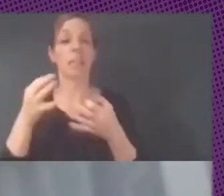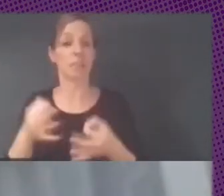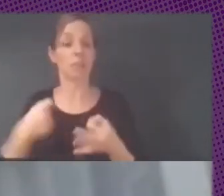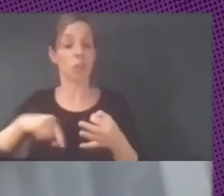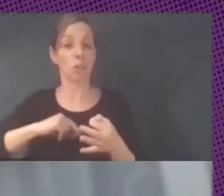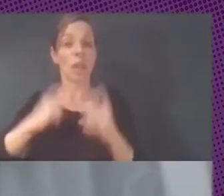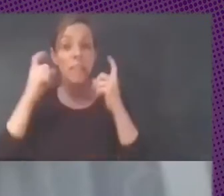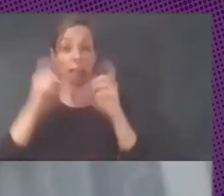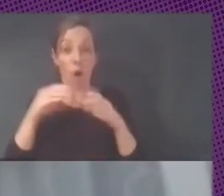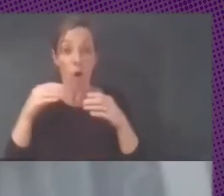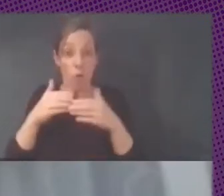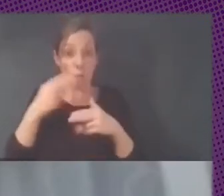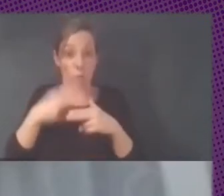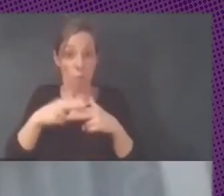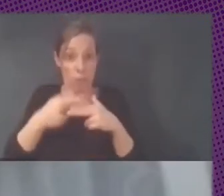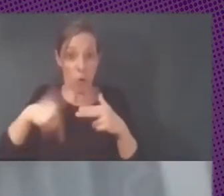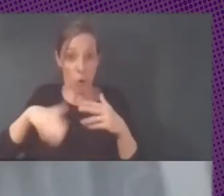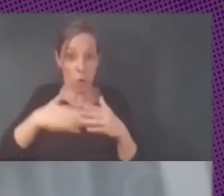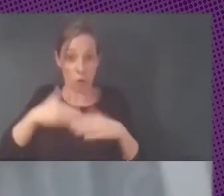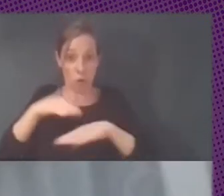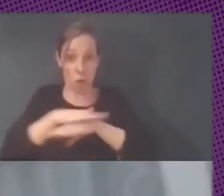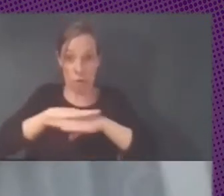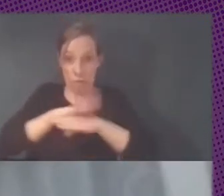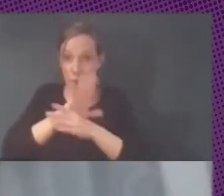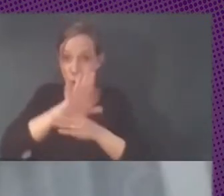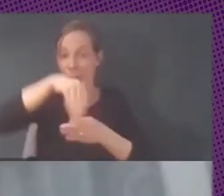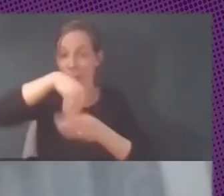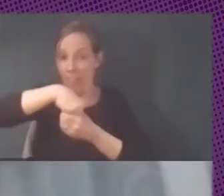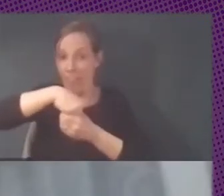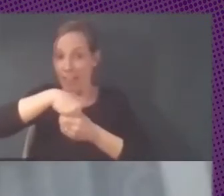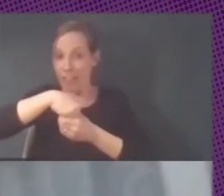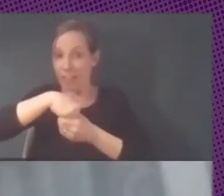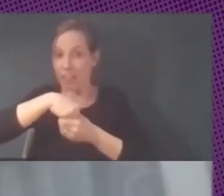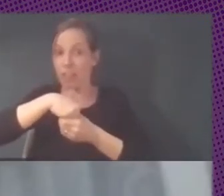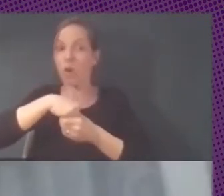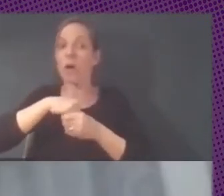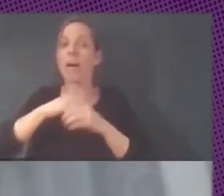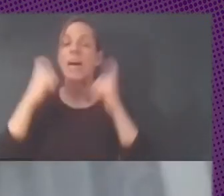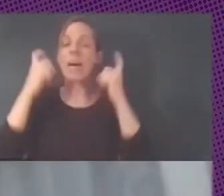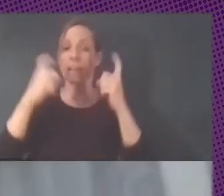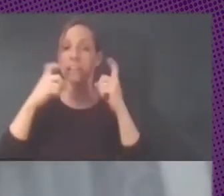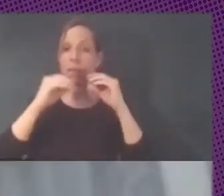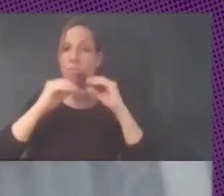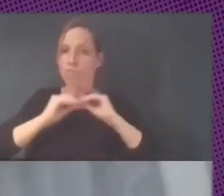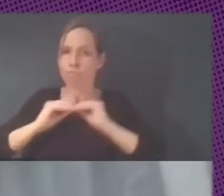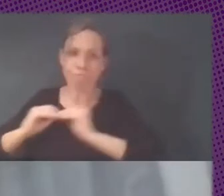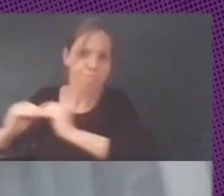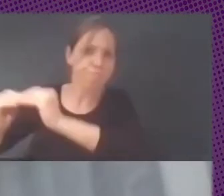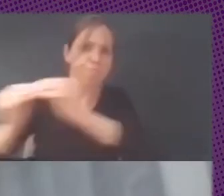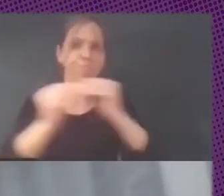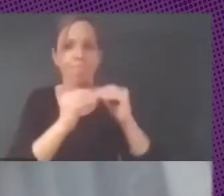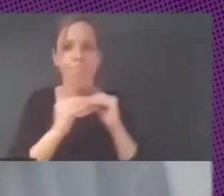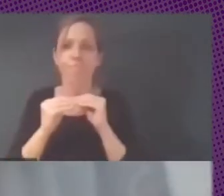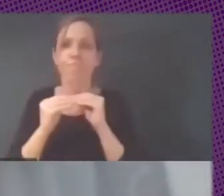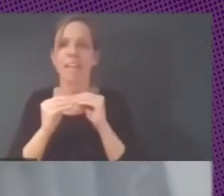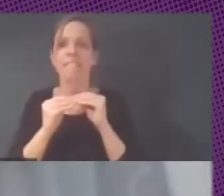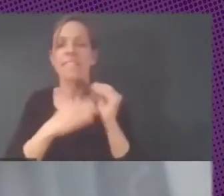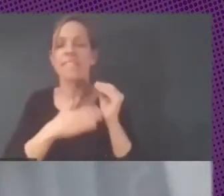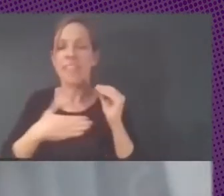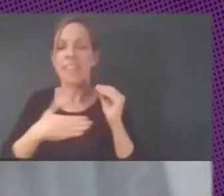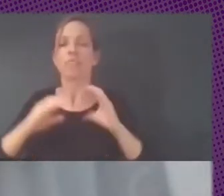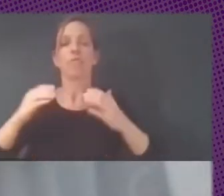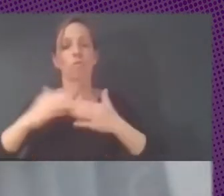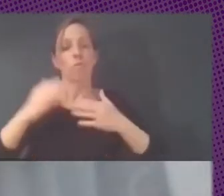de la misma fuerza de gobierno que era ya gobierno el Frente Amplio en ese momento, el Frente Amplio, que entender, es una coalición de grupos